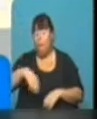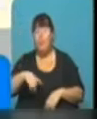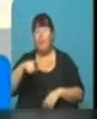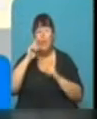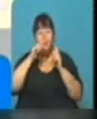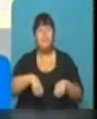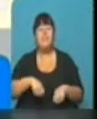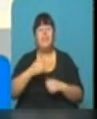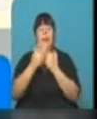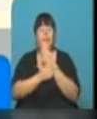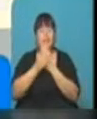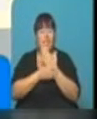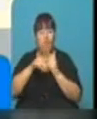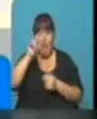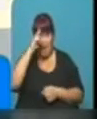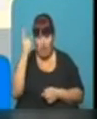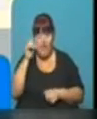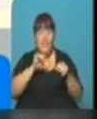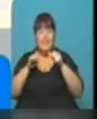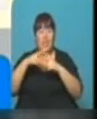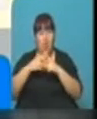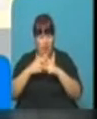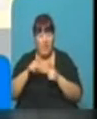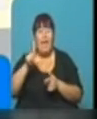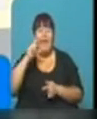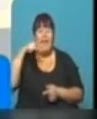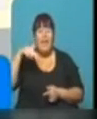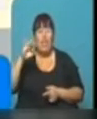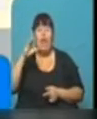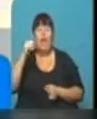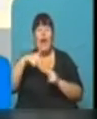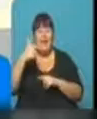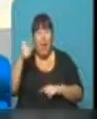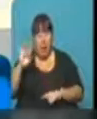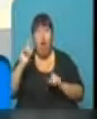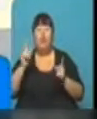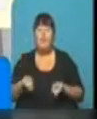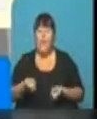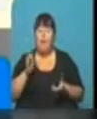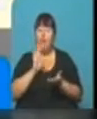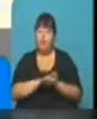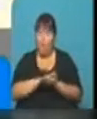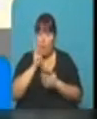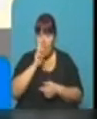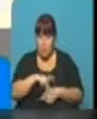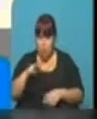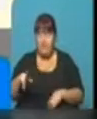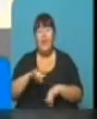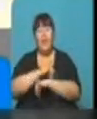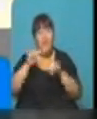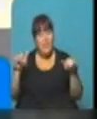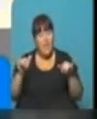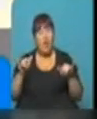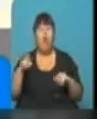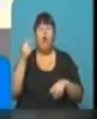del Ministro de la Nación de Ciencia y Tecnología, Colino Baraño, que también en el marco de estas muestras anunció que una